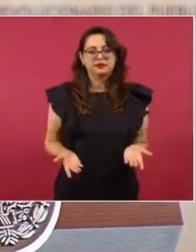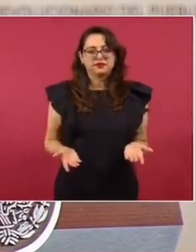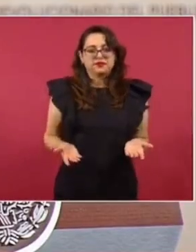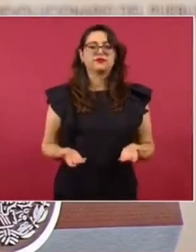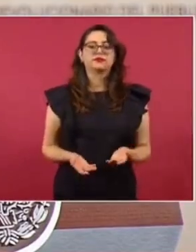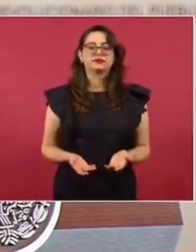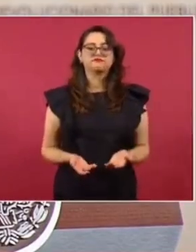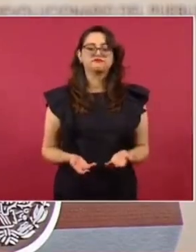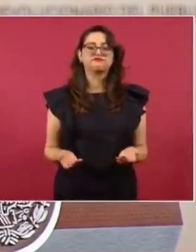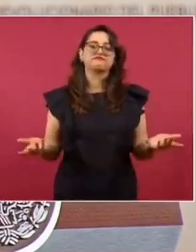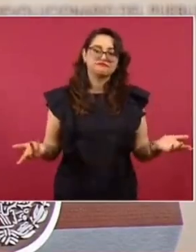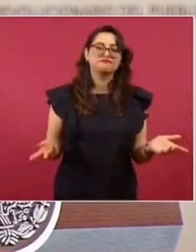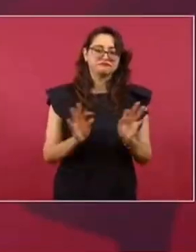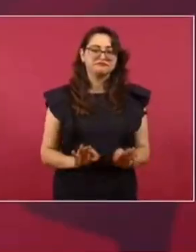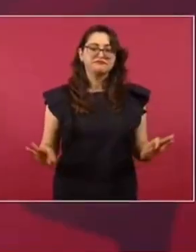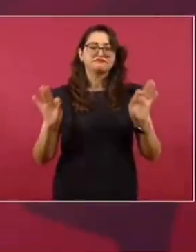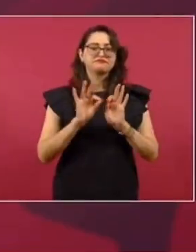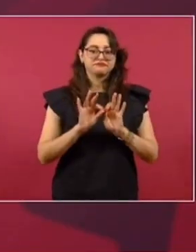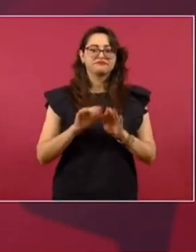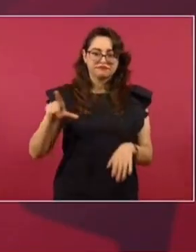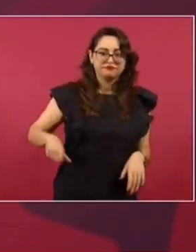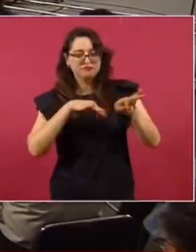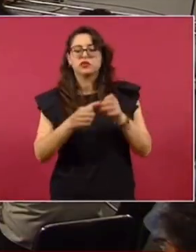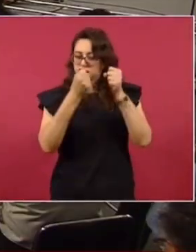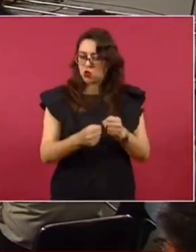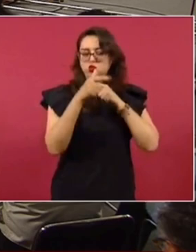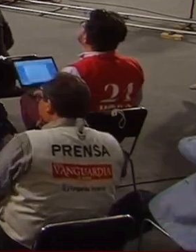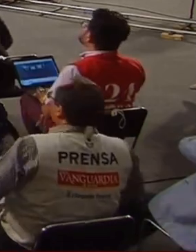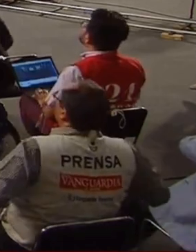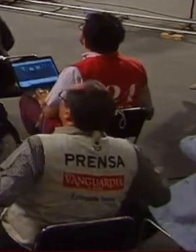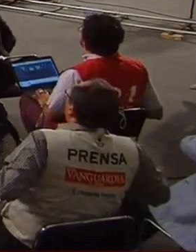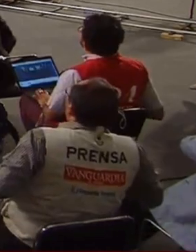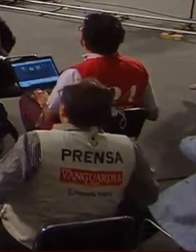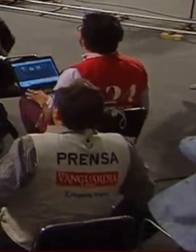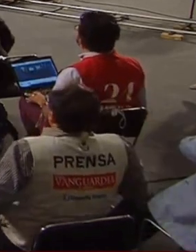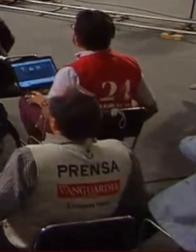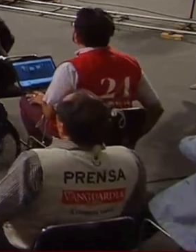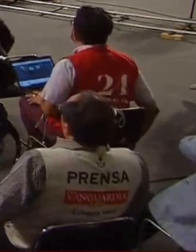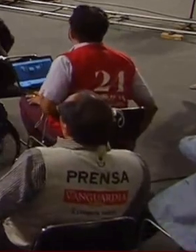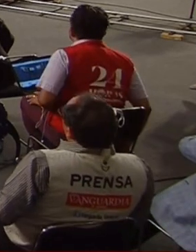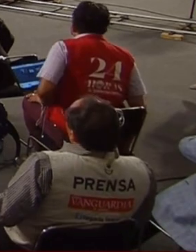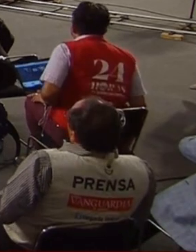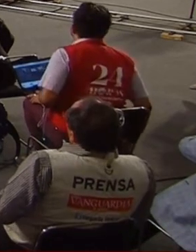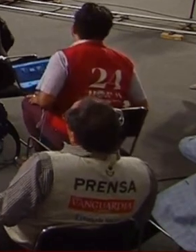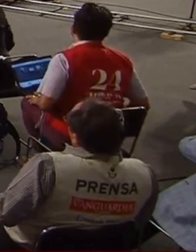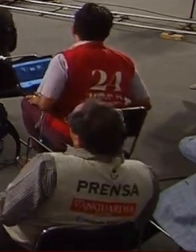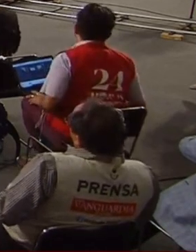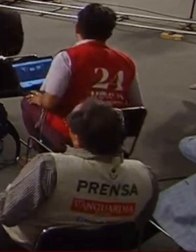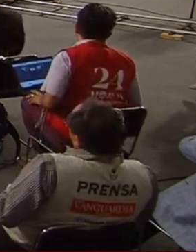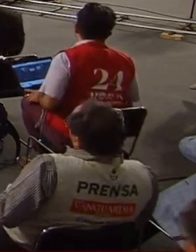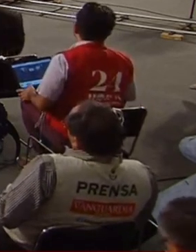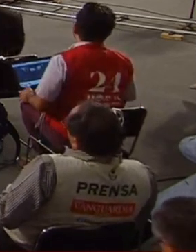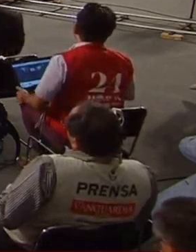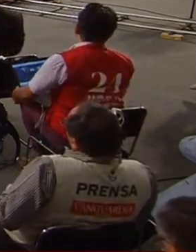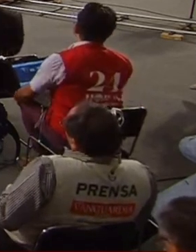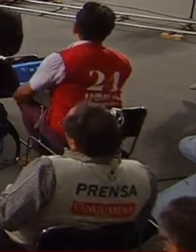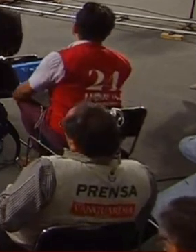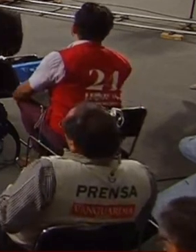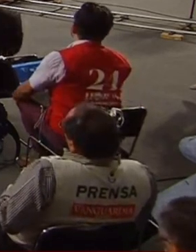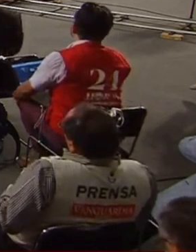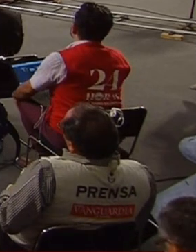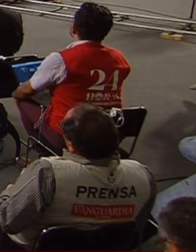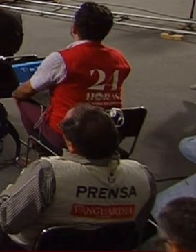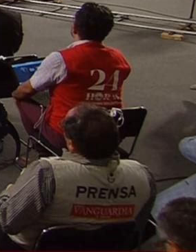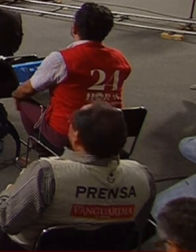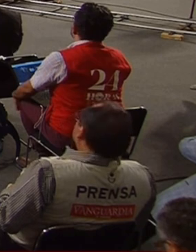sería importante? Bueno, porque se protege a los trabajadores del banco. Estoy diciendo que ya no quiso una empresa